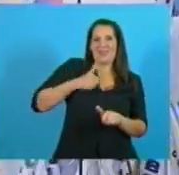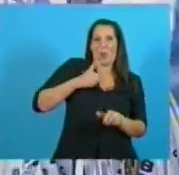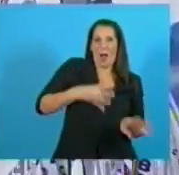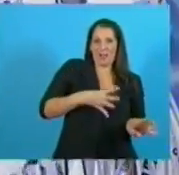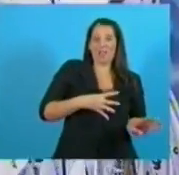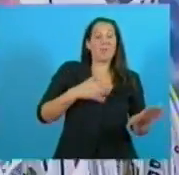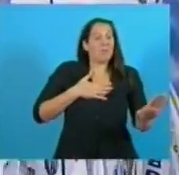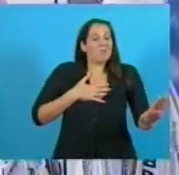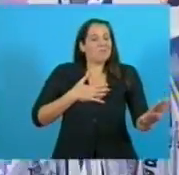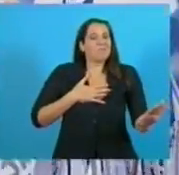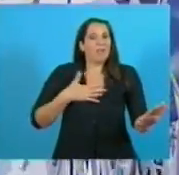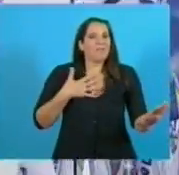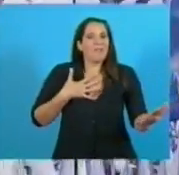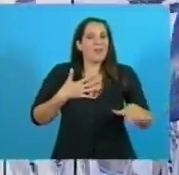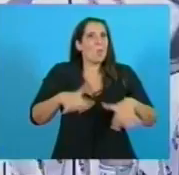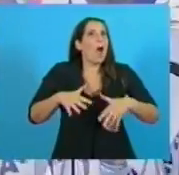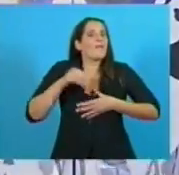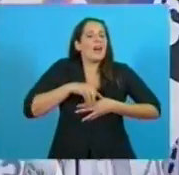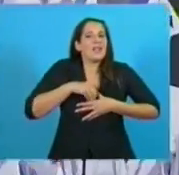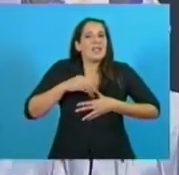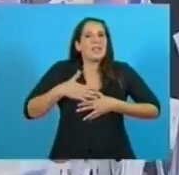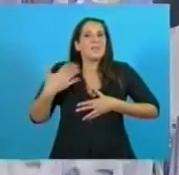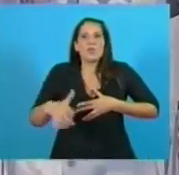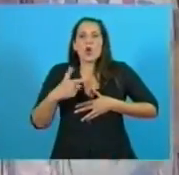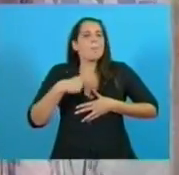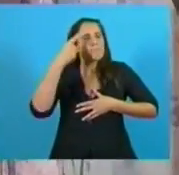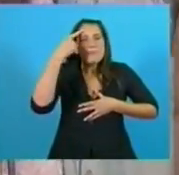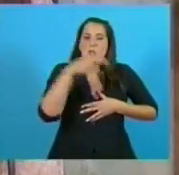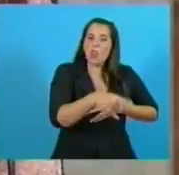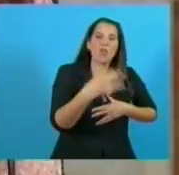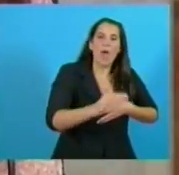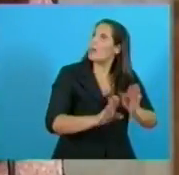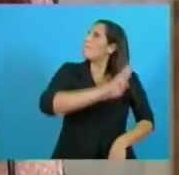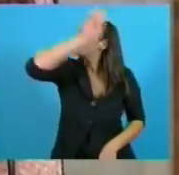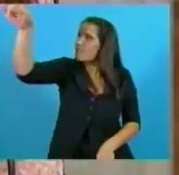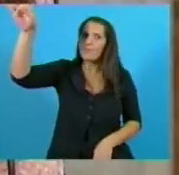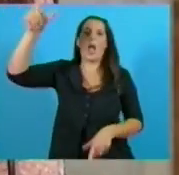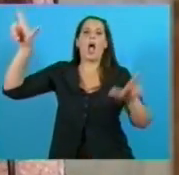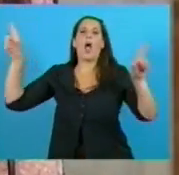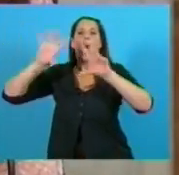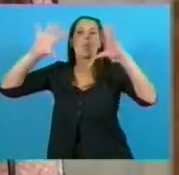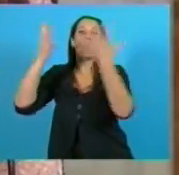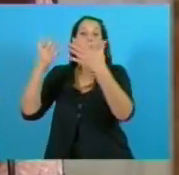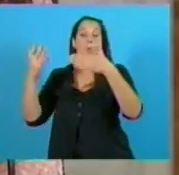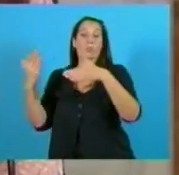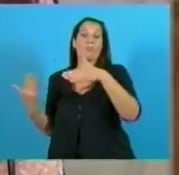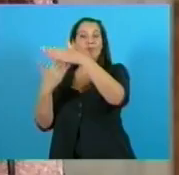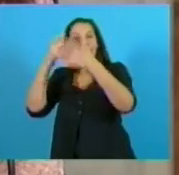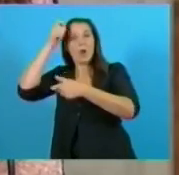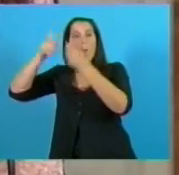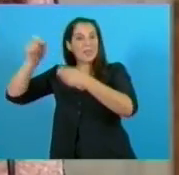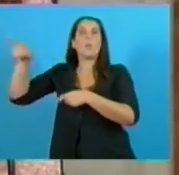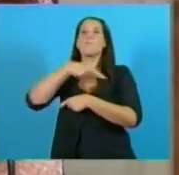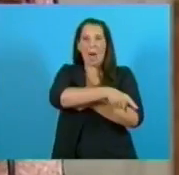creo que deben ir a la Comisión Interamericana de Derechos Humanos para reclamar por esas torturas y esos